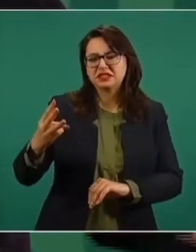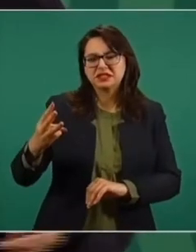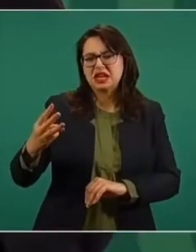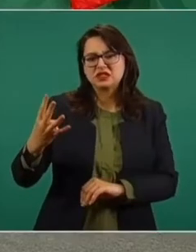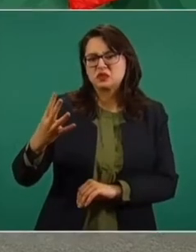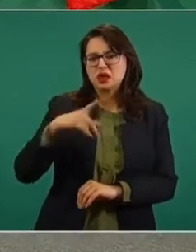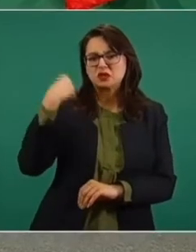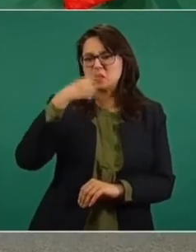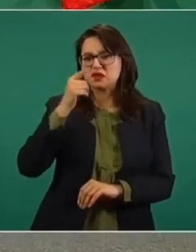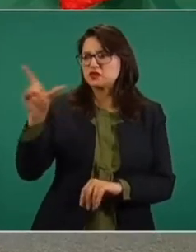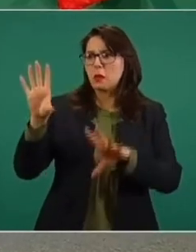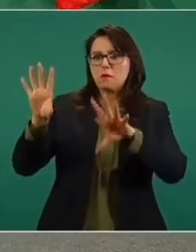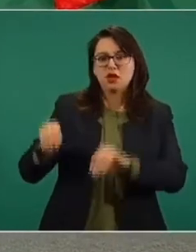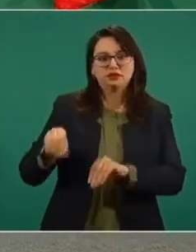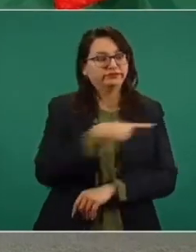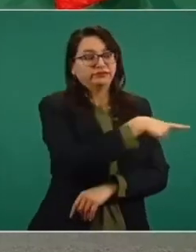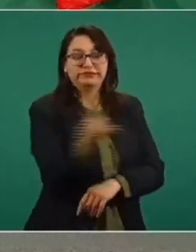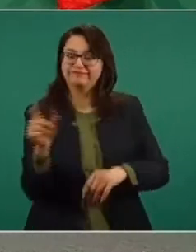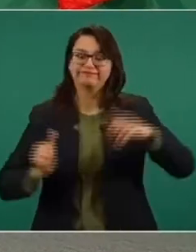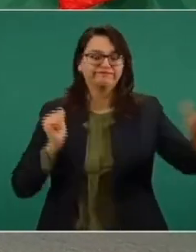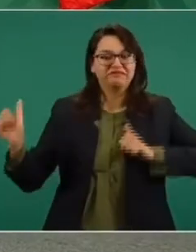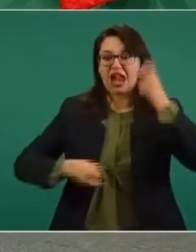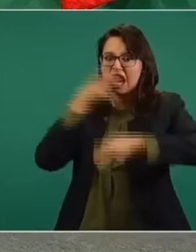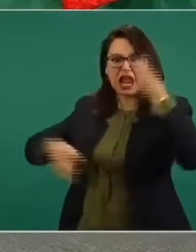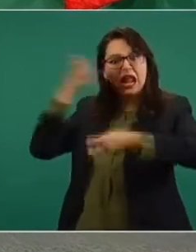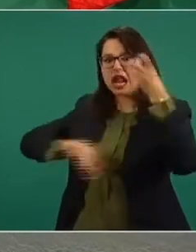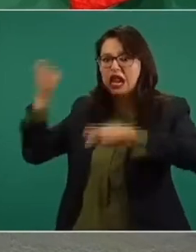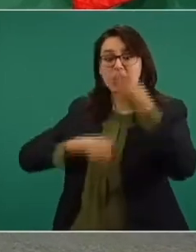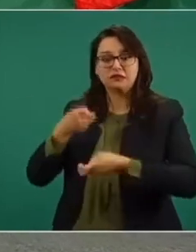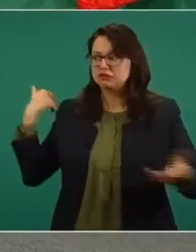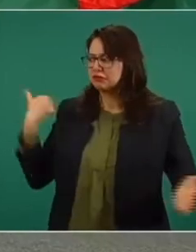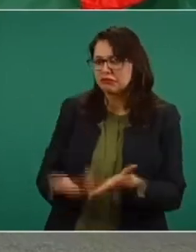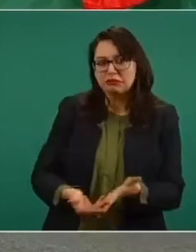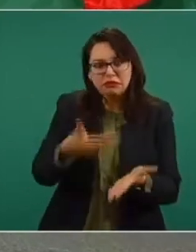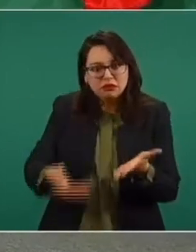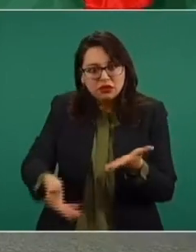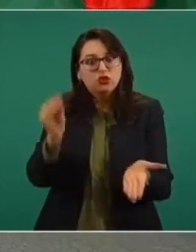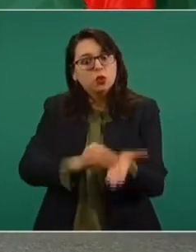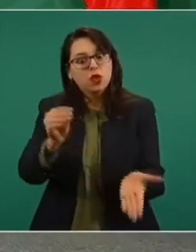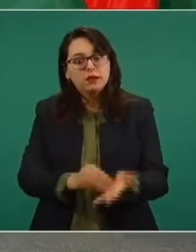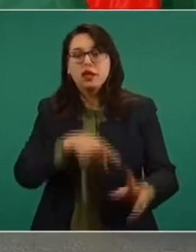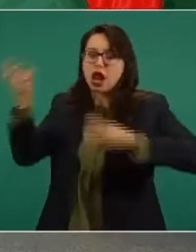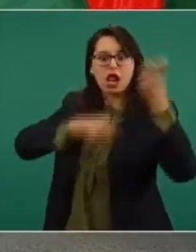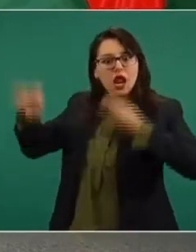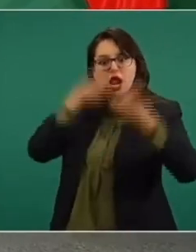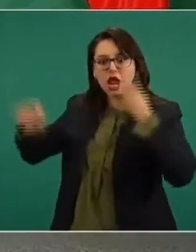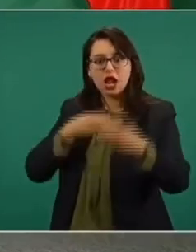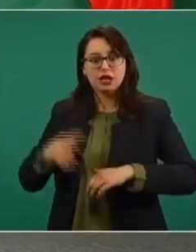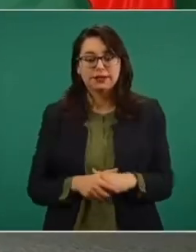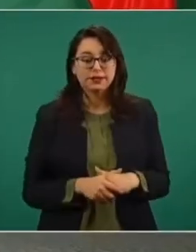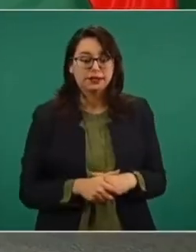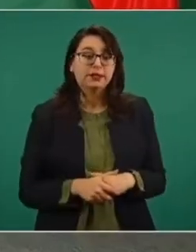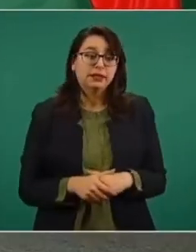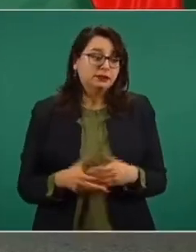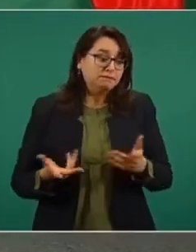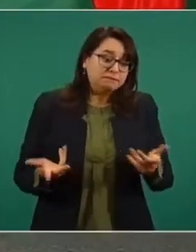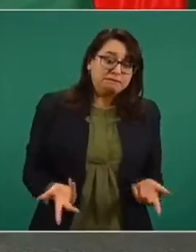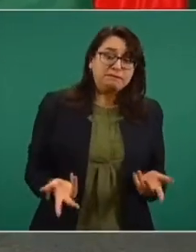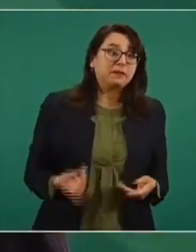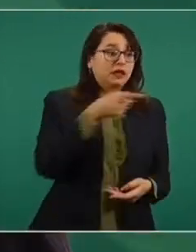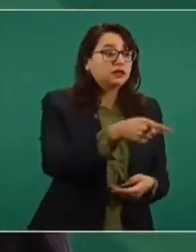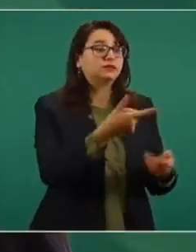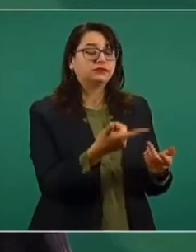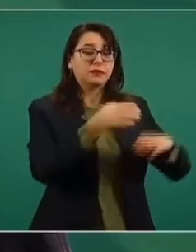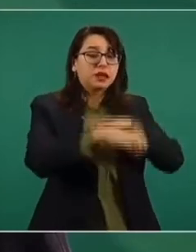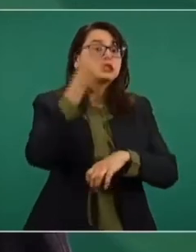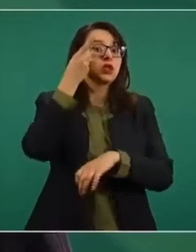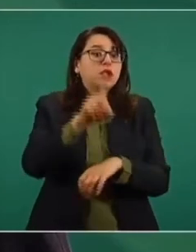del sistema eléctrico y todavía se sigue hablando de eso. ¿Qué les digo a los dueños de las empresas, estos grupos